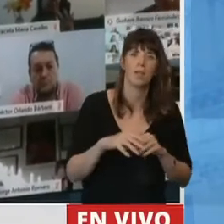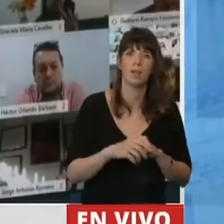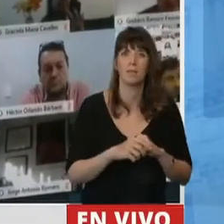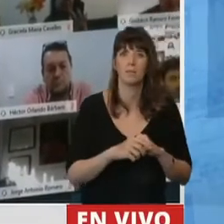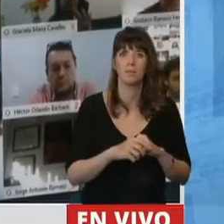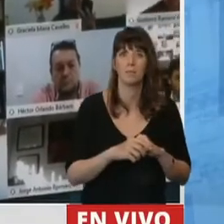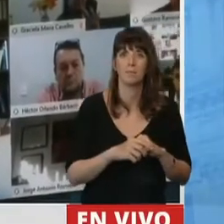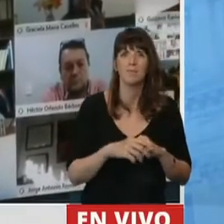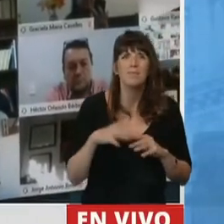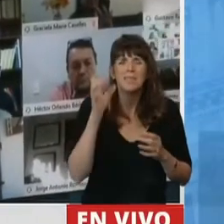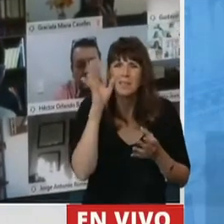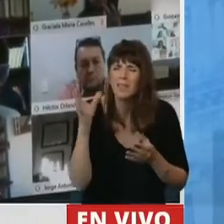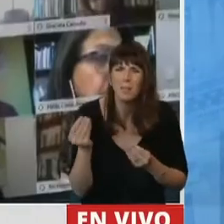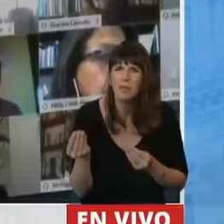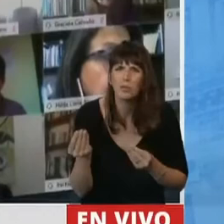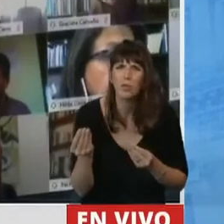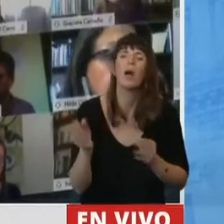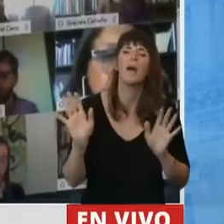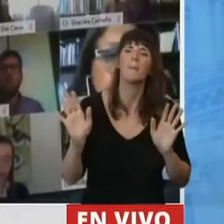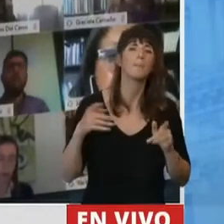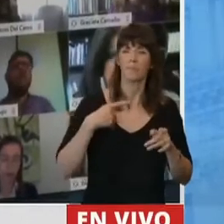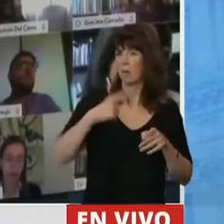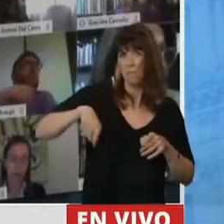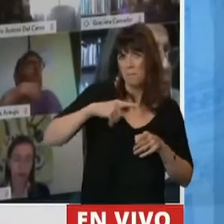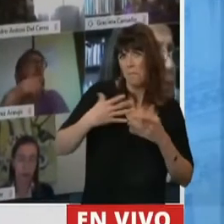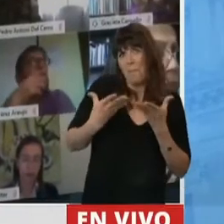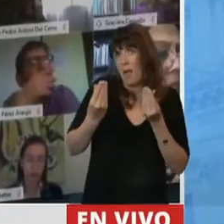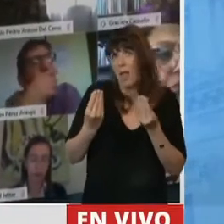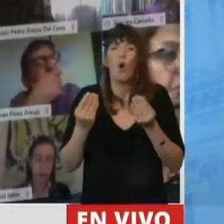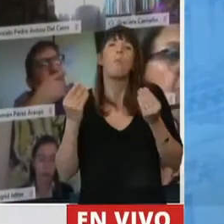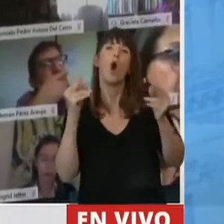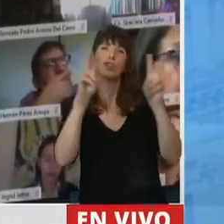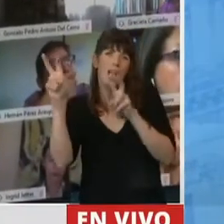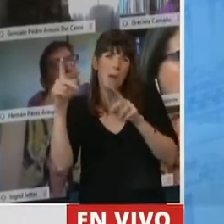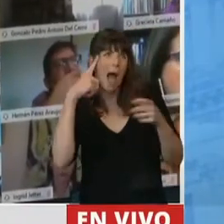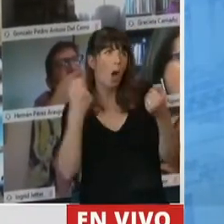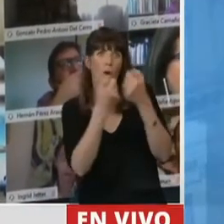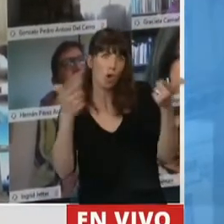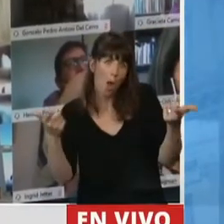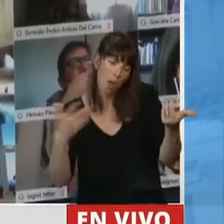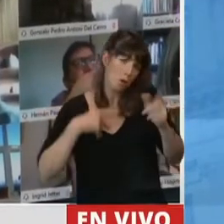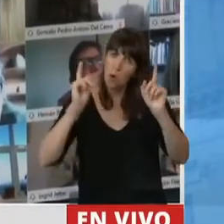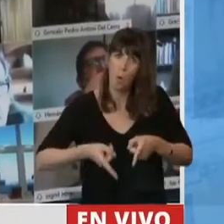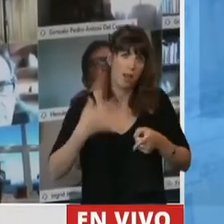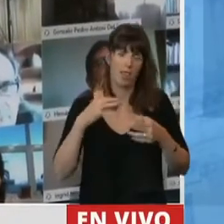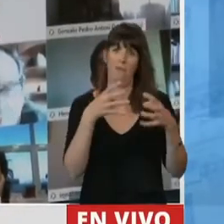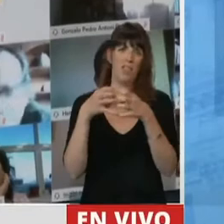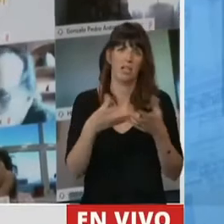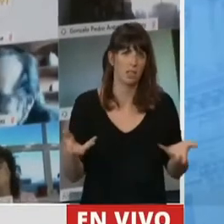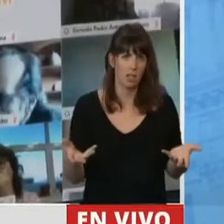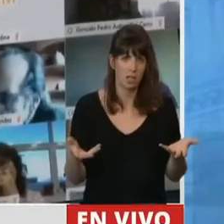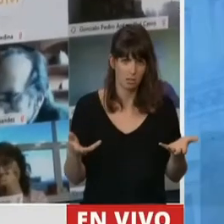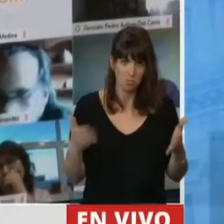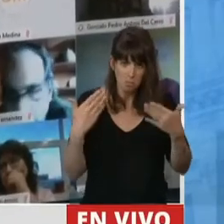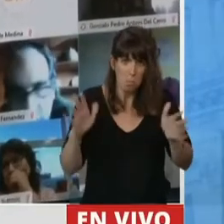que... ¿Perdón? Ah, pero no tenemos que asustarnos de aquellos temas en los que por ahí no vamos a estar de acuerdo, pero que también tenemos que discutirlos y que tenemos